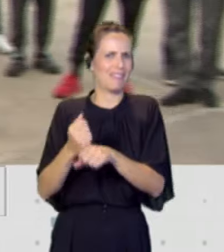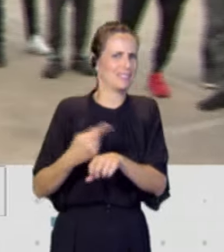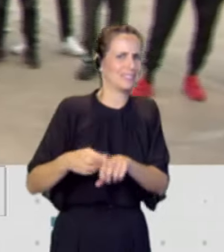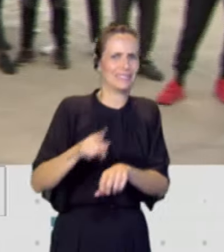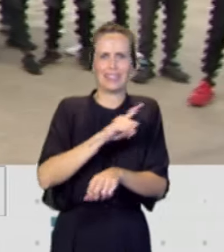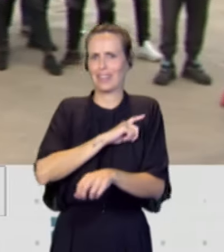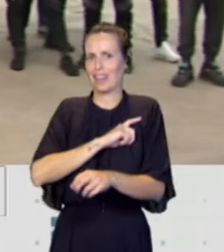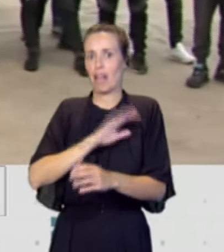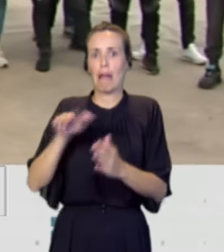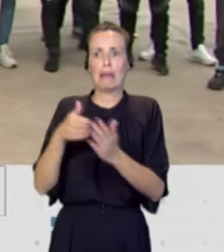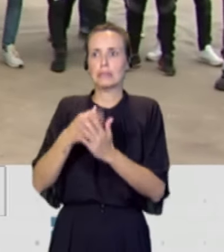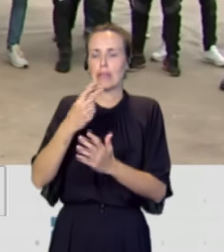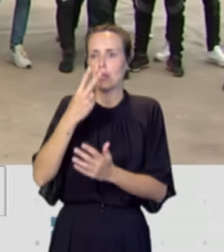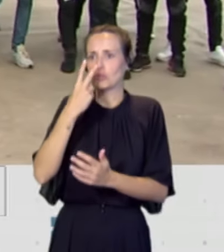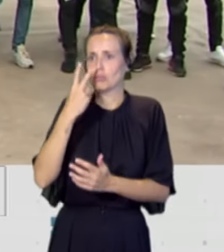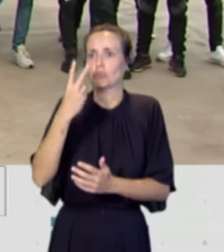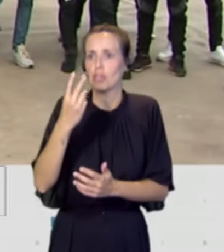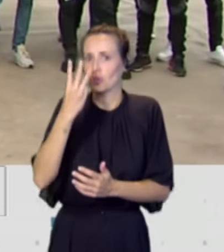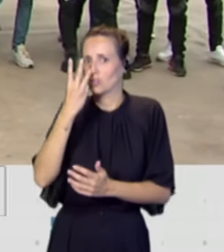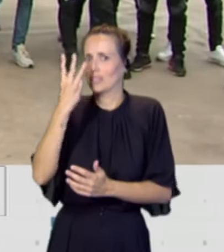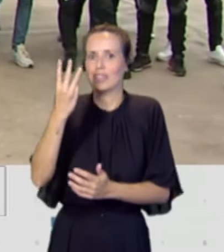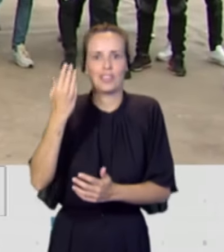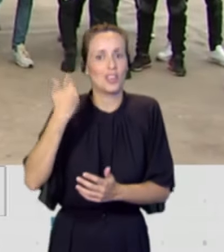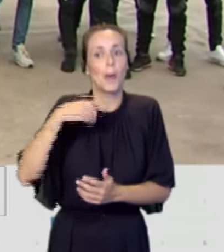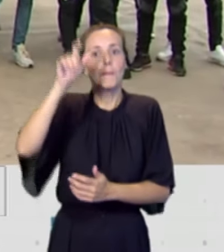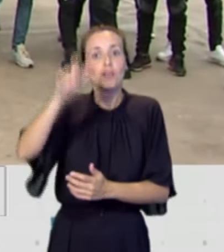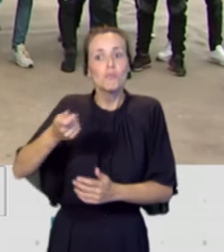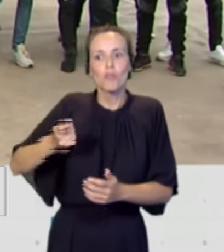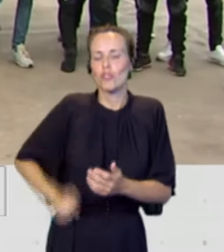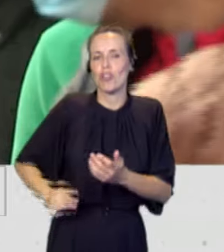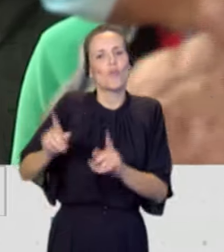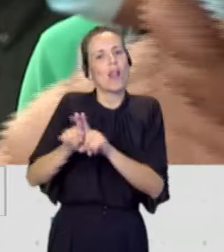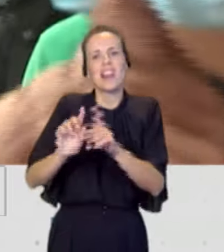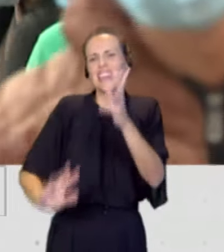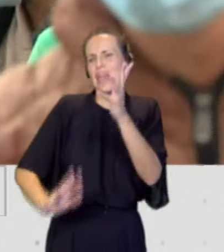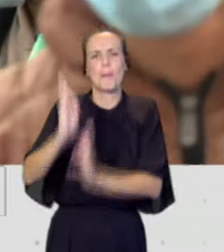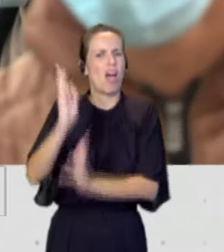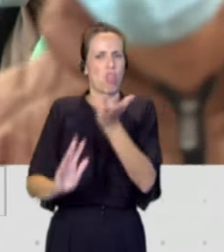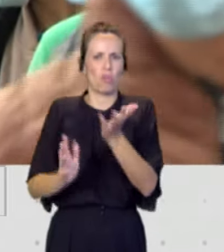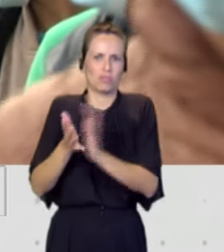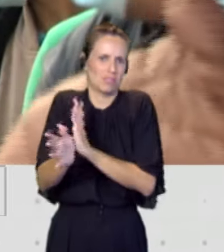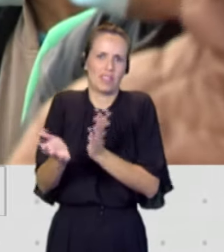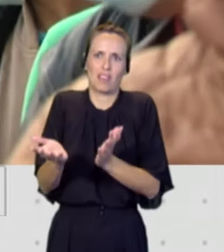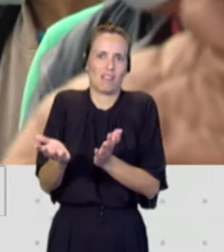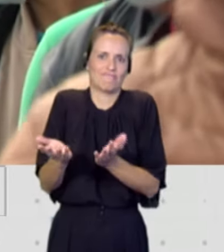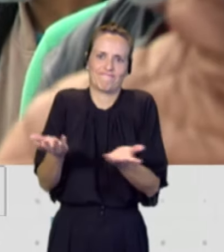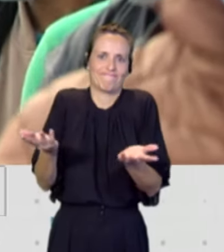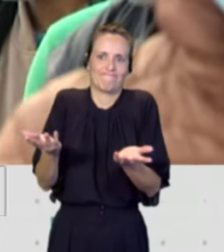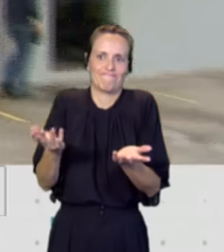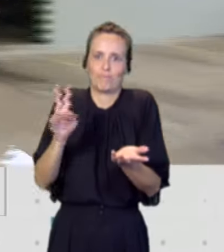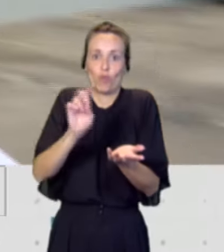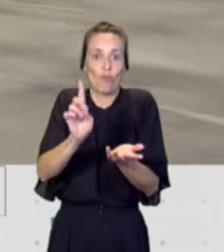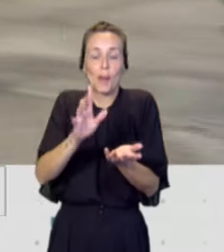de dos, tres años el profesional está quemado. Por otro lado, no se está produciendo un relevo generacional